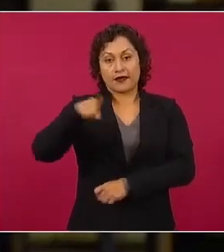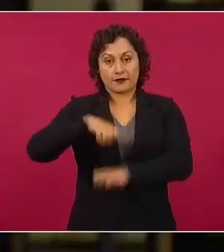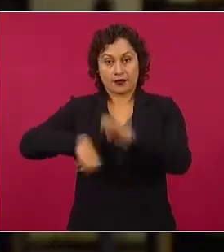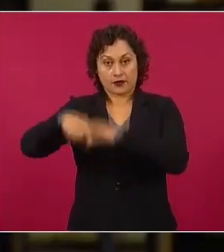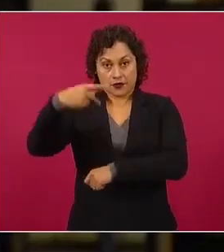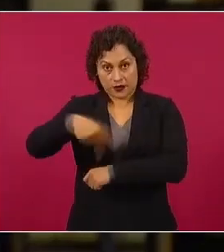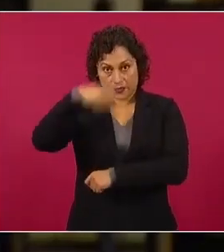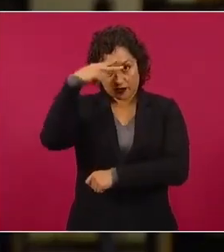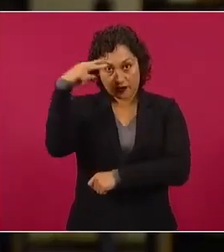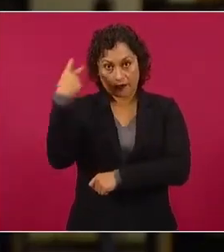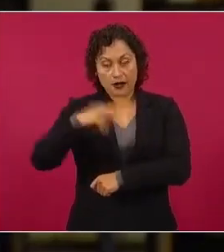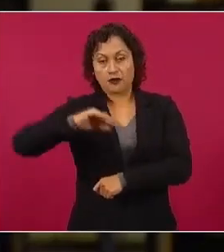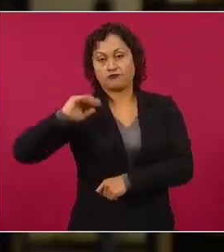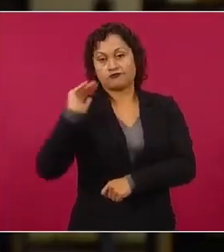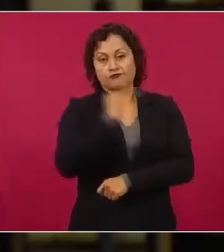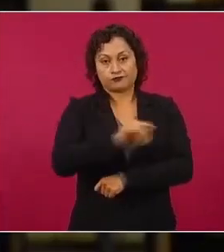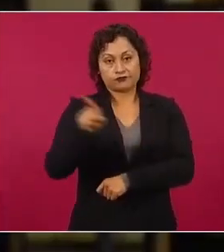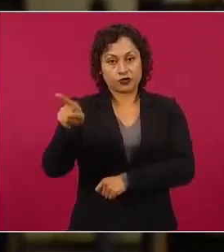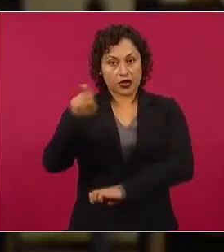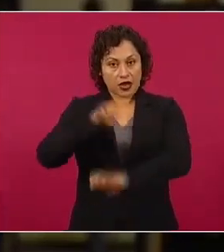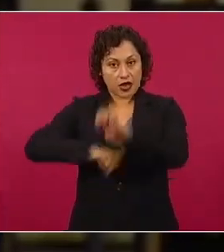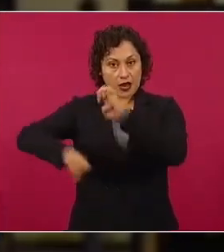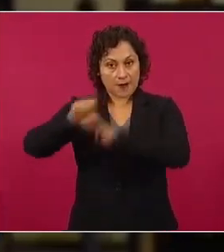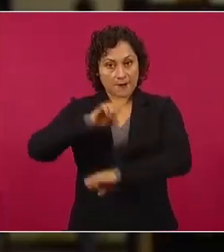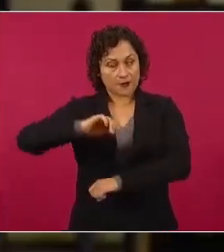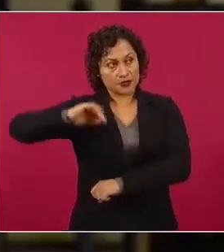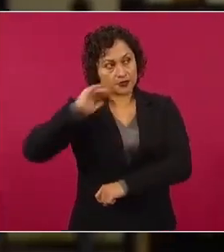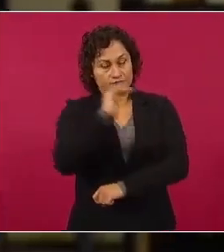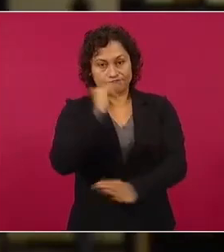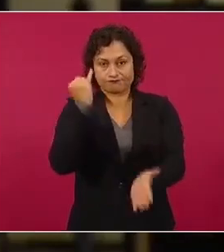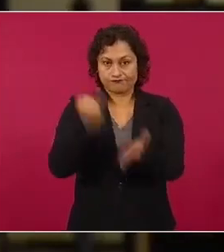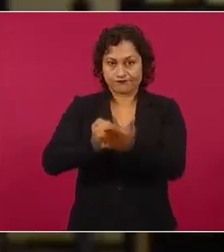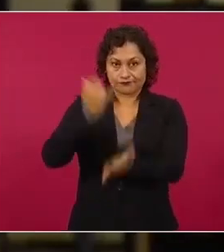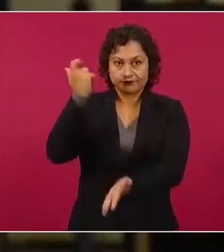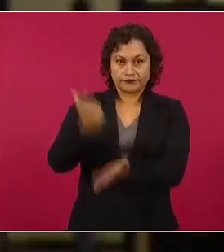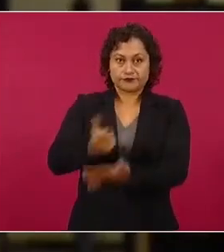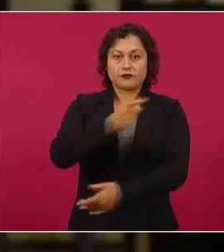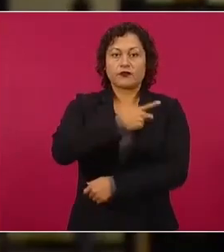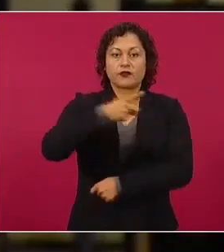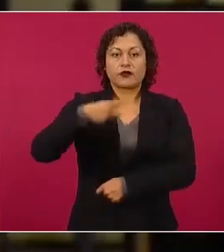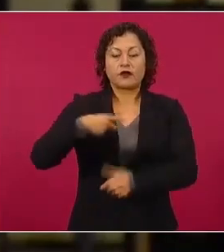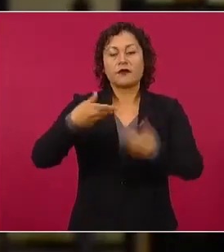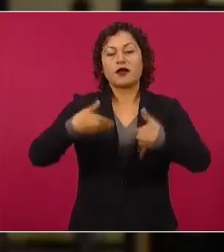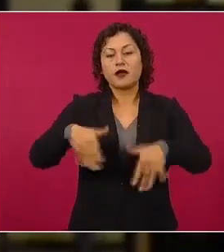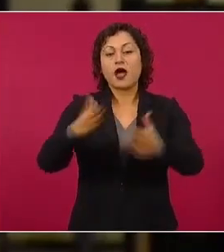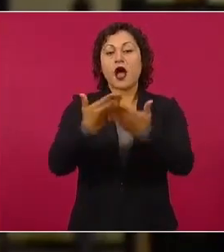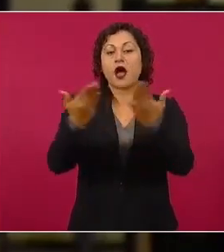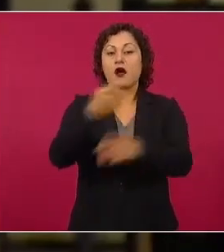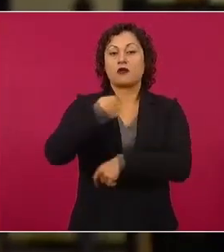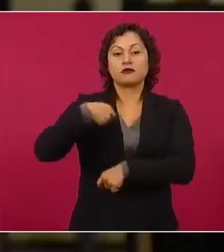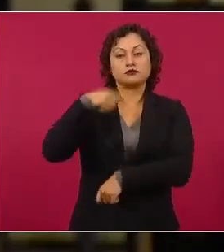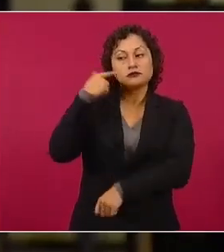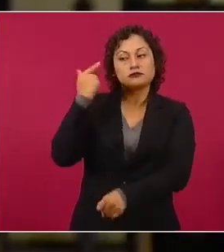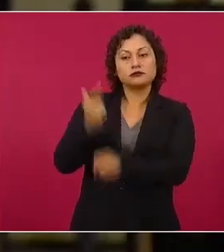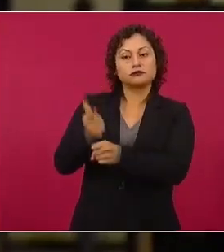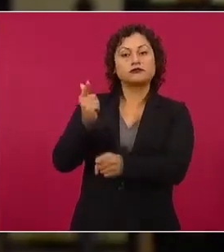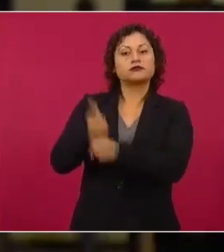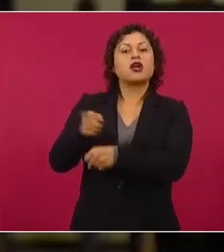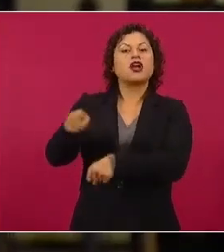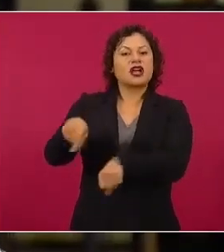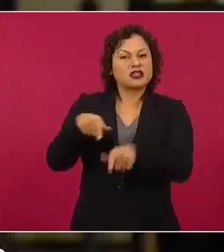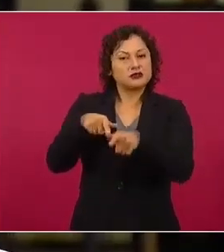solicita a la compañía cumplir con sus obligaciones fiscales. Hoy sabemos que esta empresa sigue litigando en tribunales